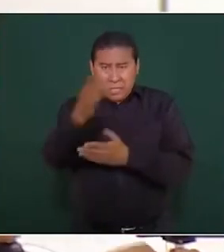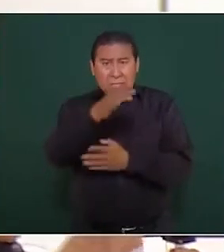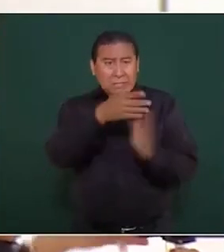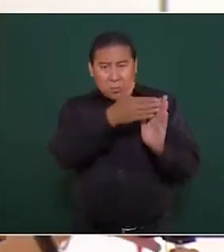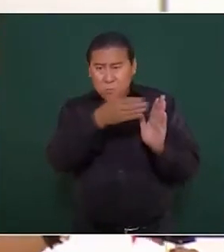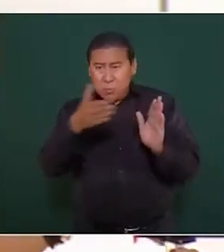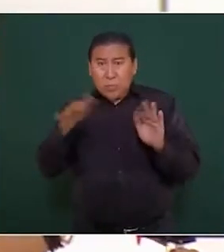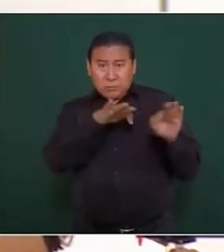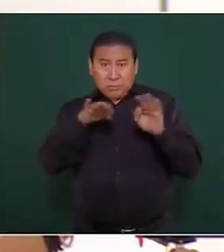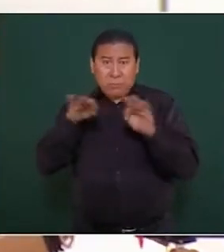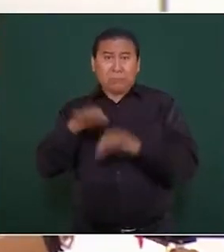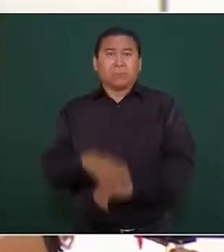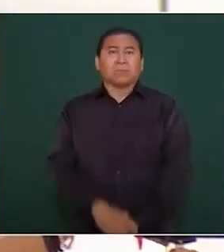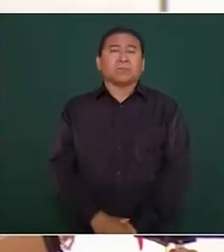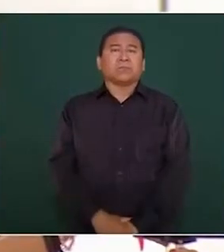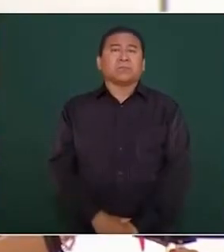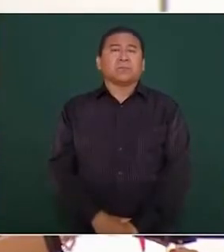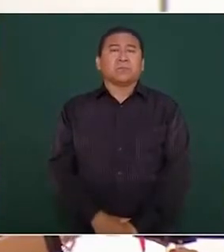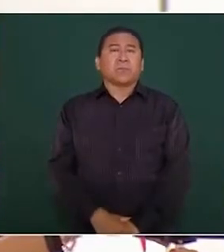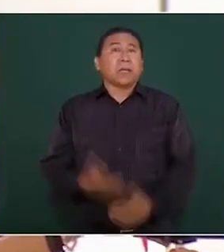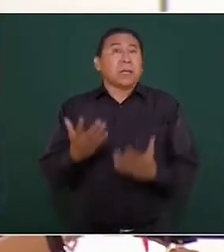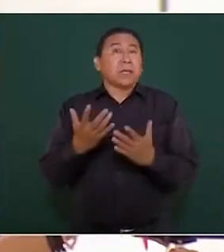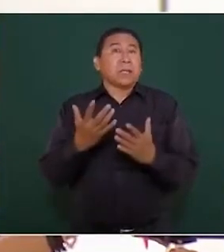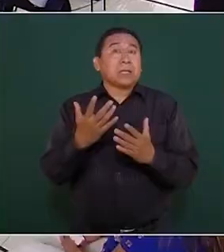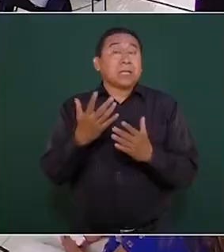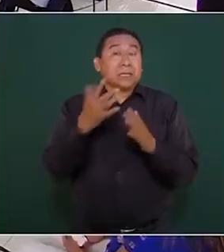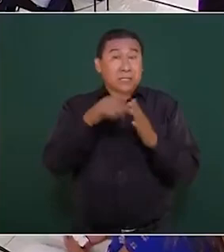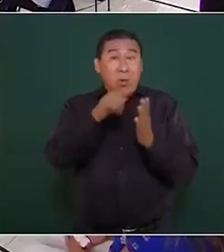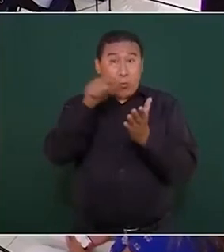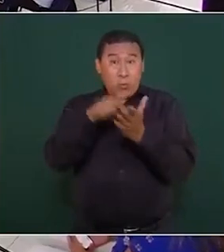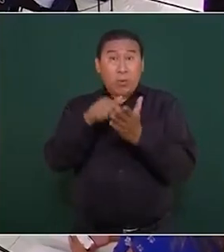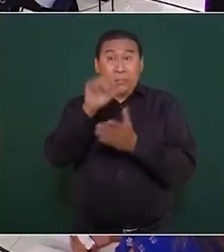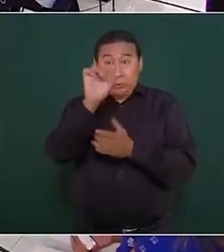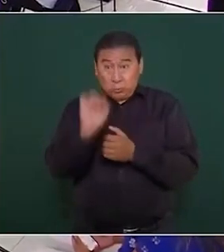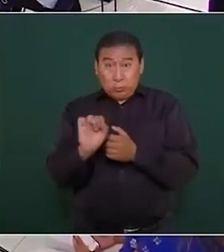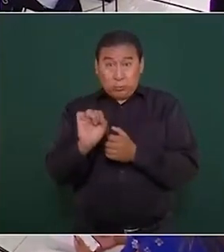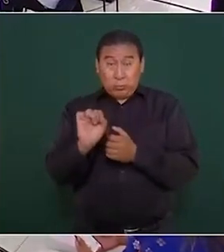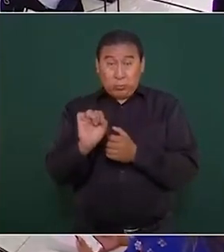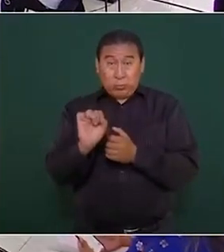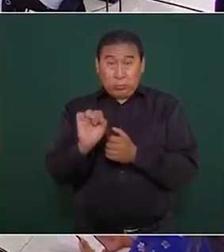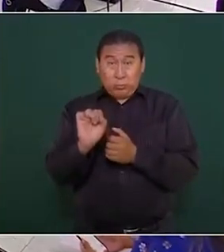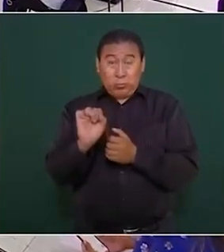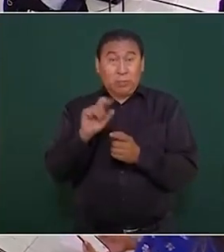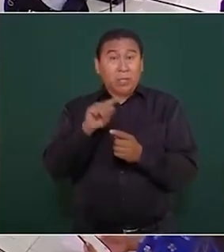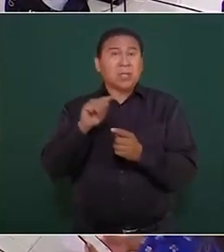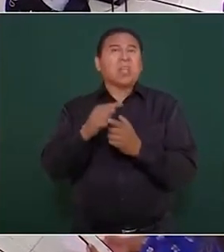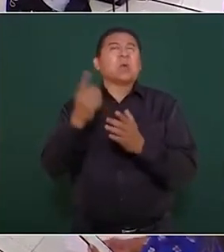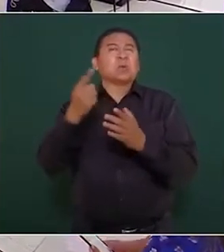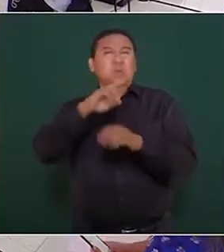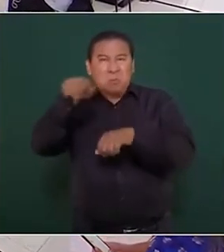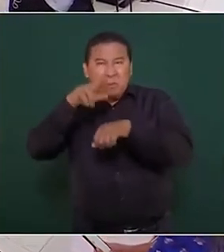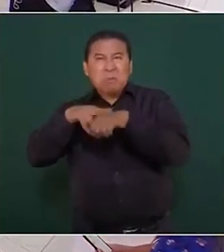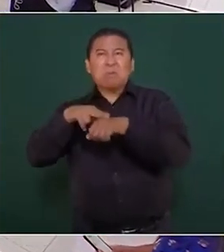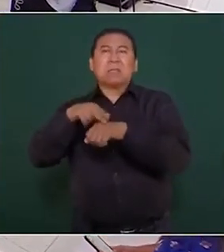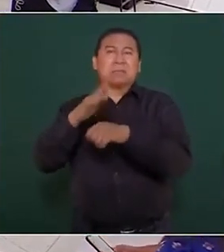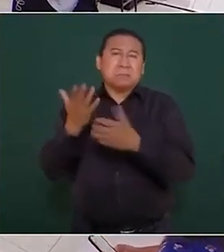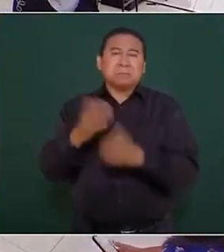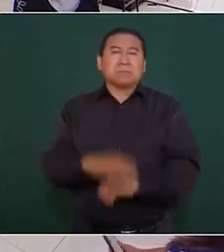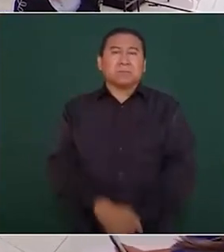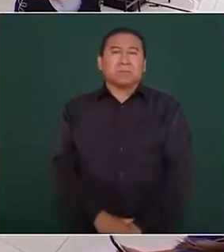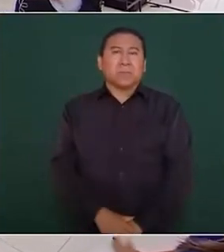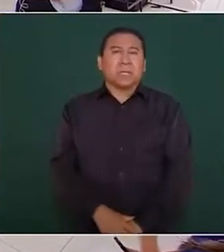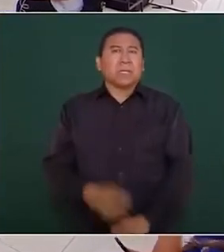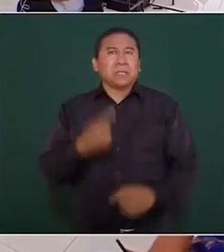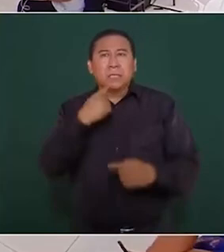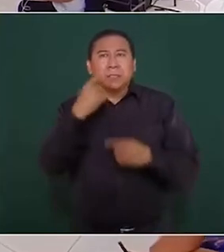este tramo. También en el tramo sur está esta inconformidad que sigue de los ambientalistas. Había comentado usted que